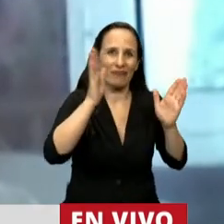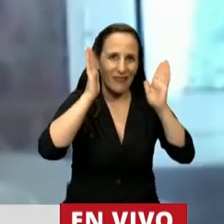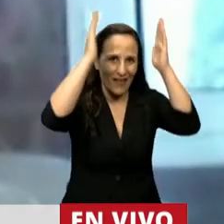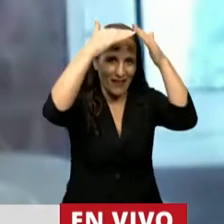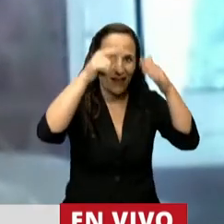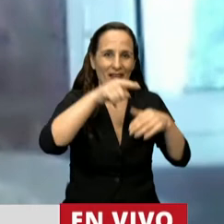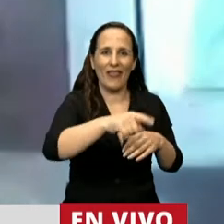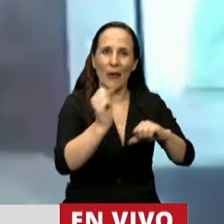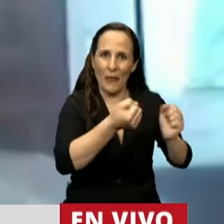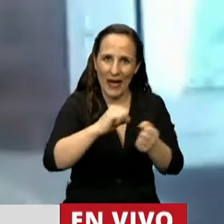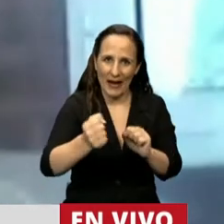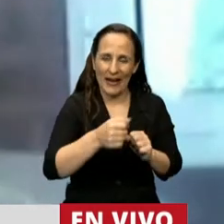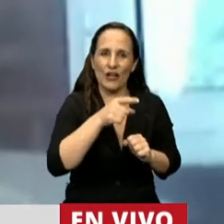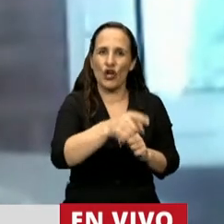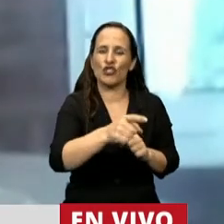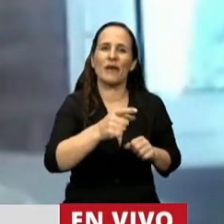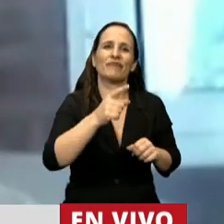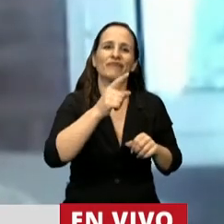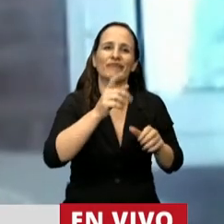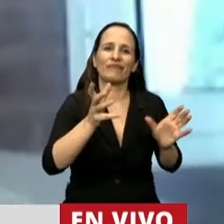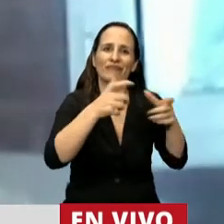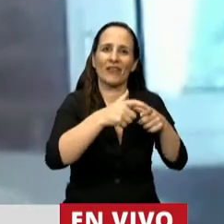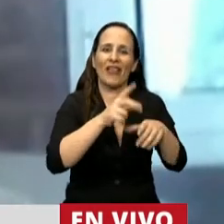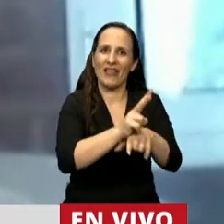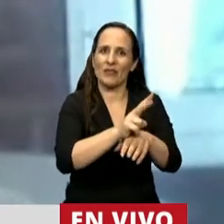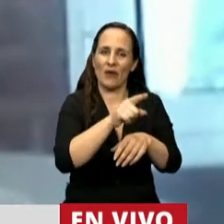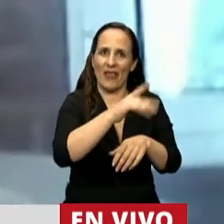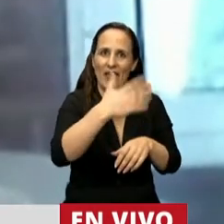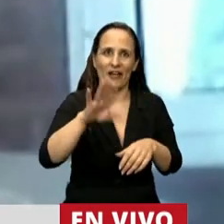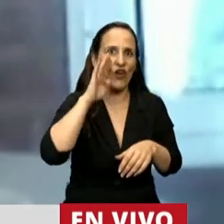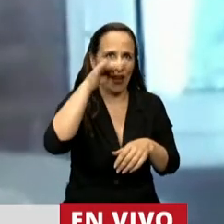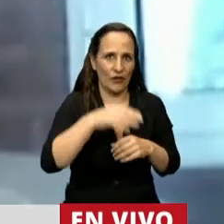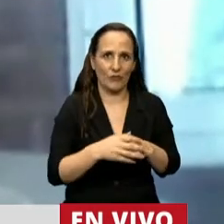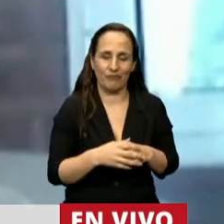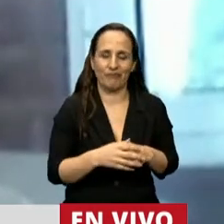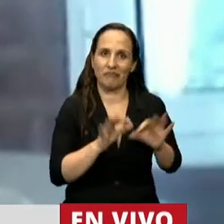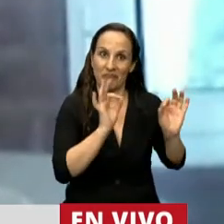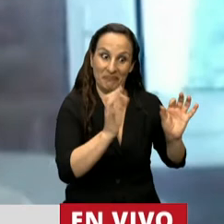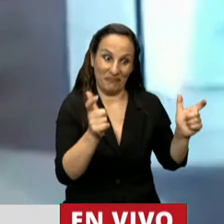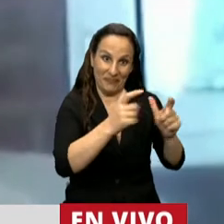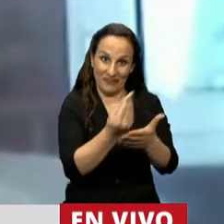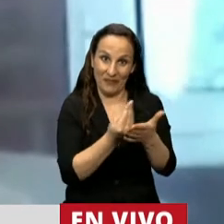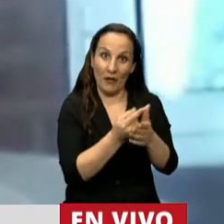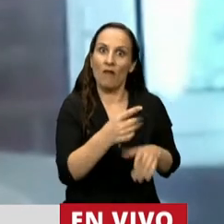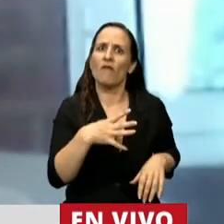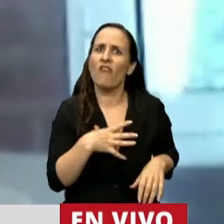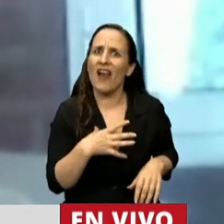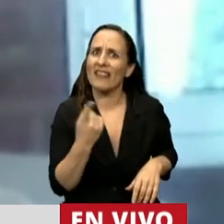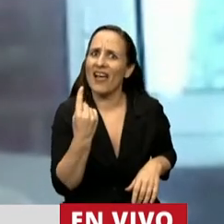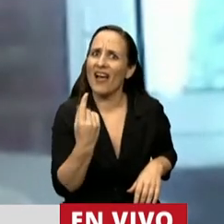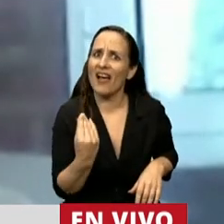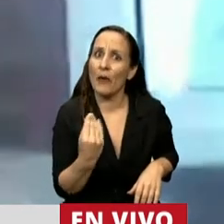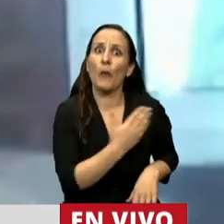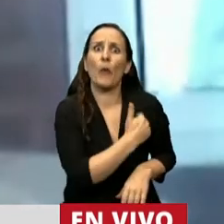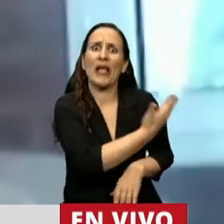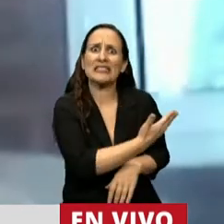Secretaría de Estado de Seguridad y Justicia de Río Negro. Se olvidaron de que en esa mesa también deberían estar esos vecinos damnificados que